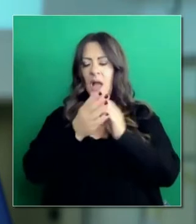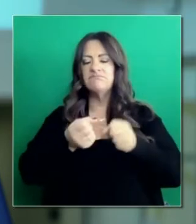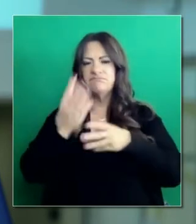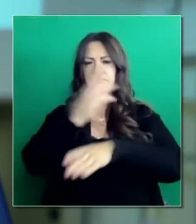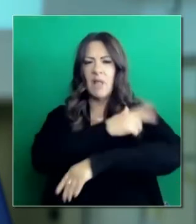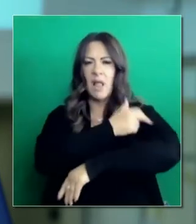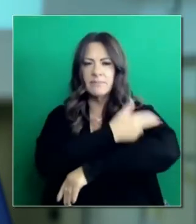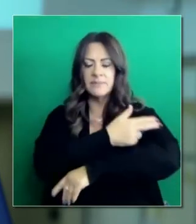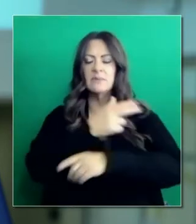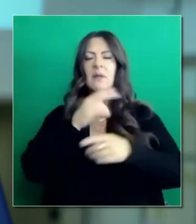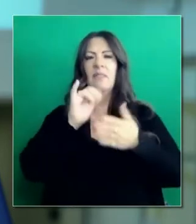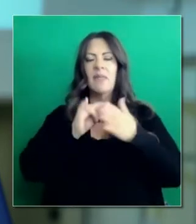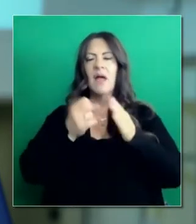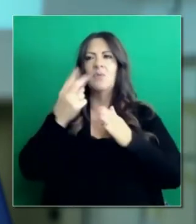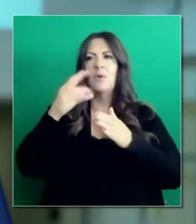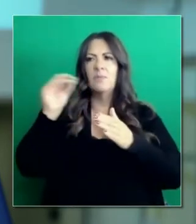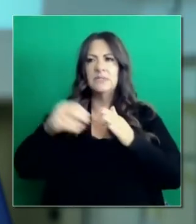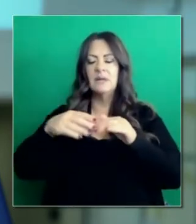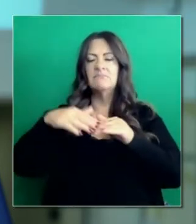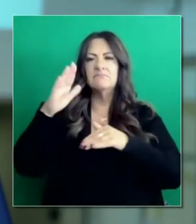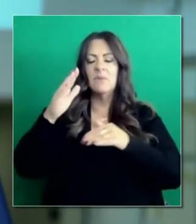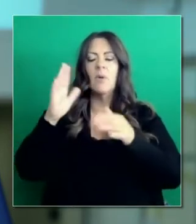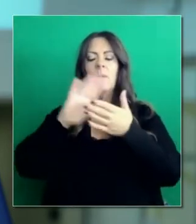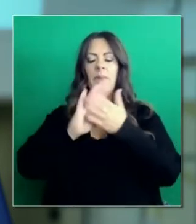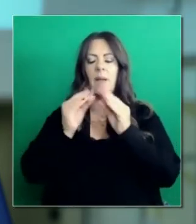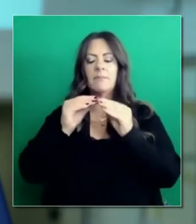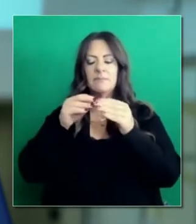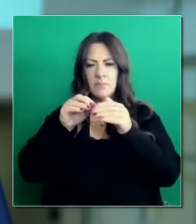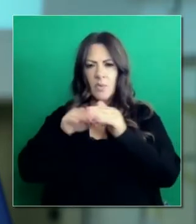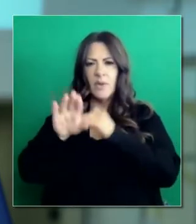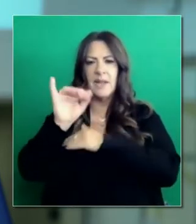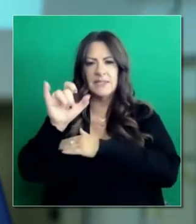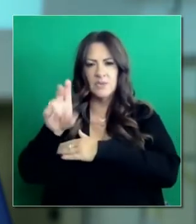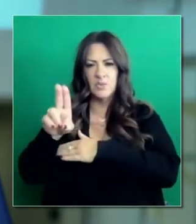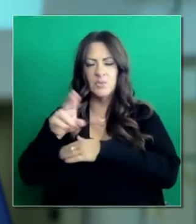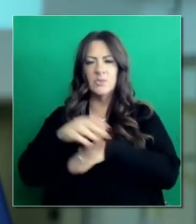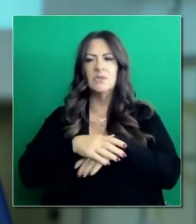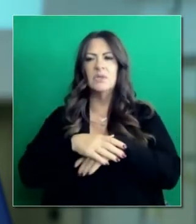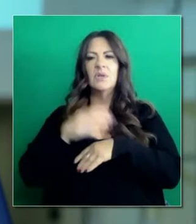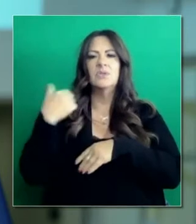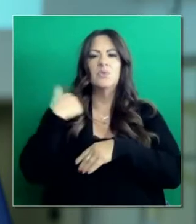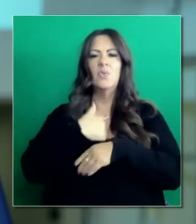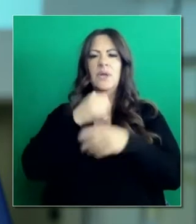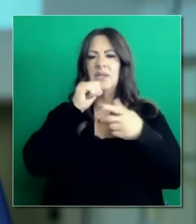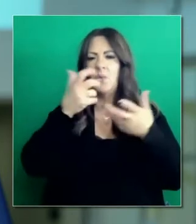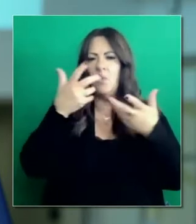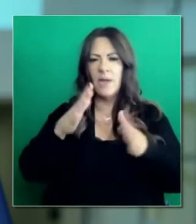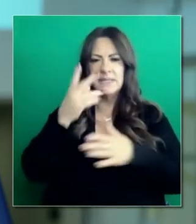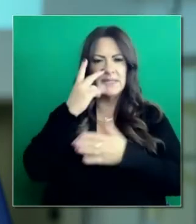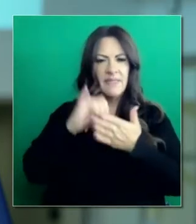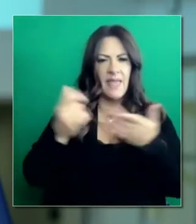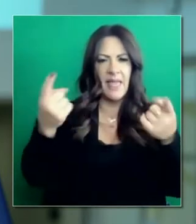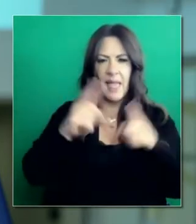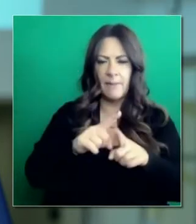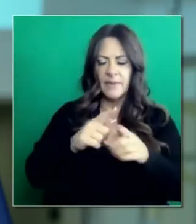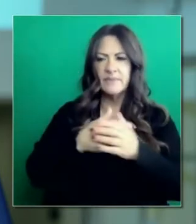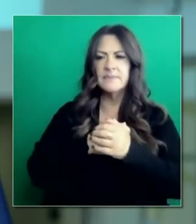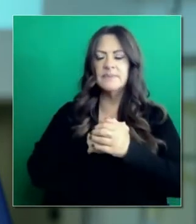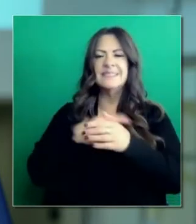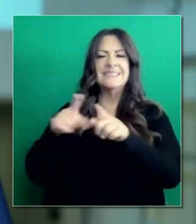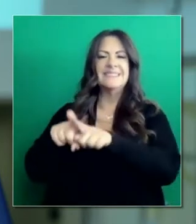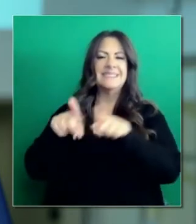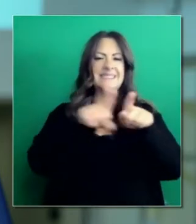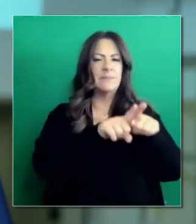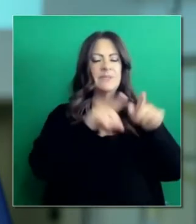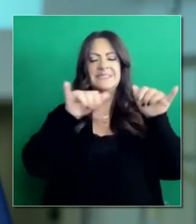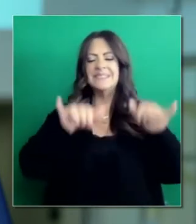esté ocurriendo. Entonces pusimos la orden de quedarse en casa para evitar lo que vimos por llegar en el